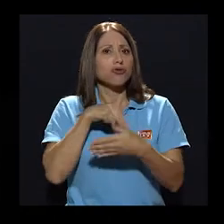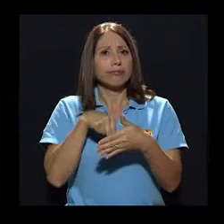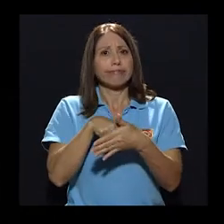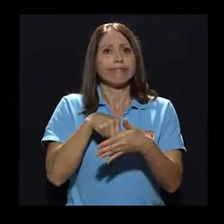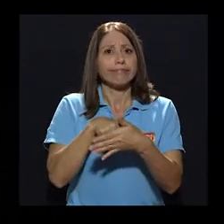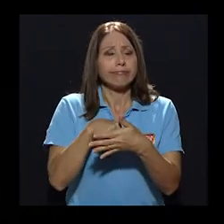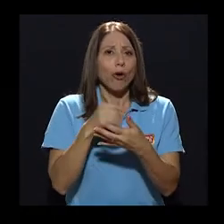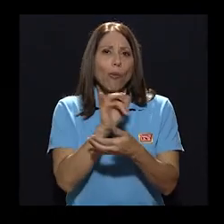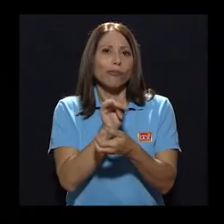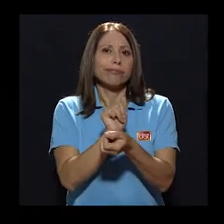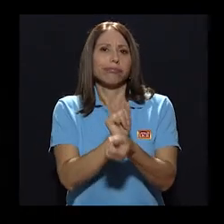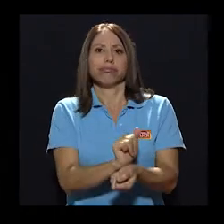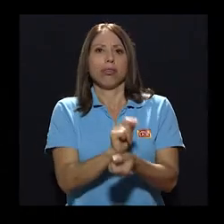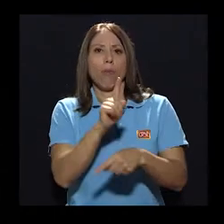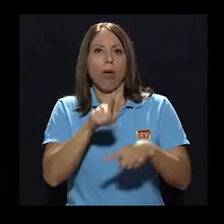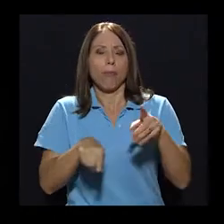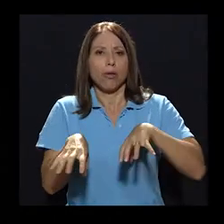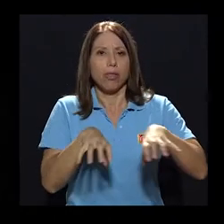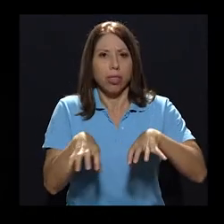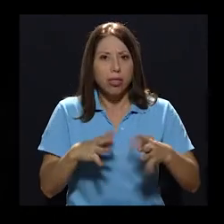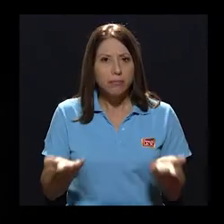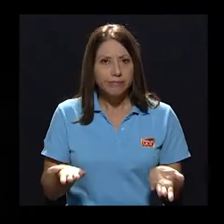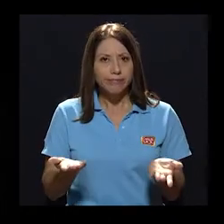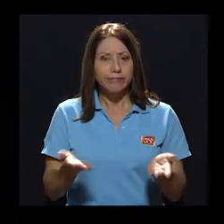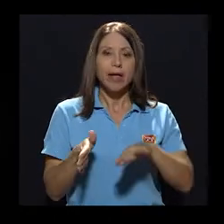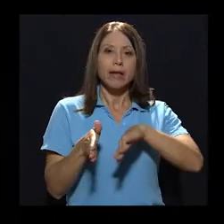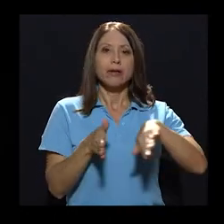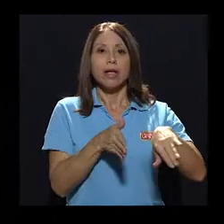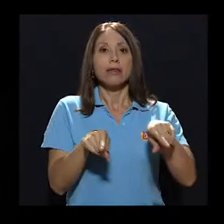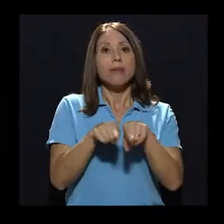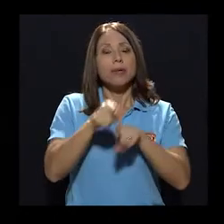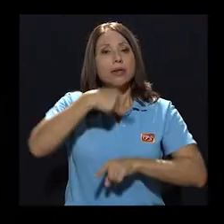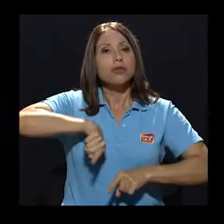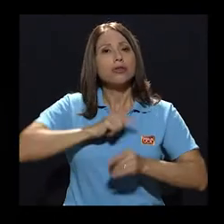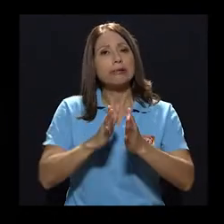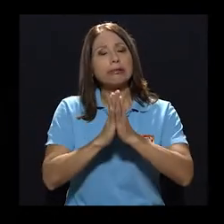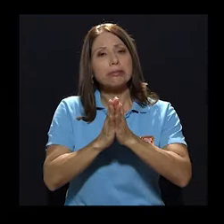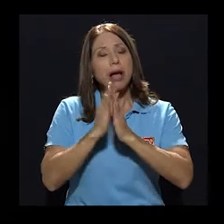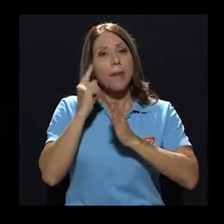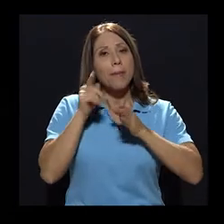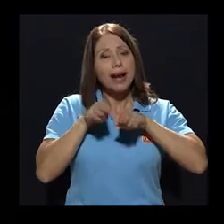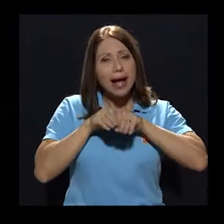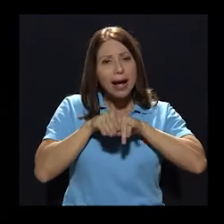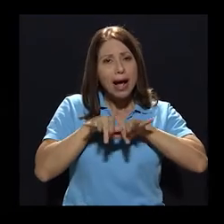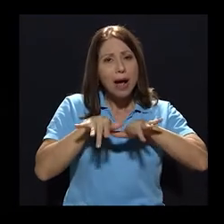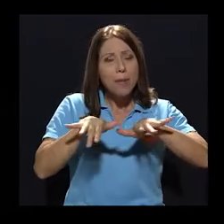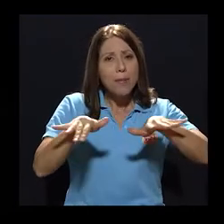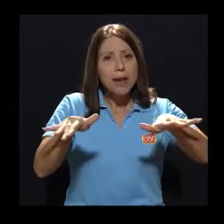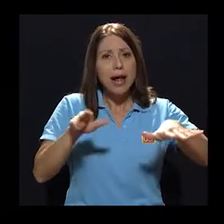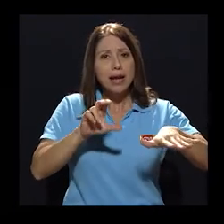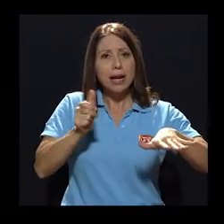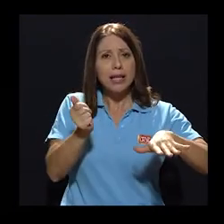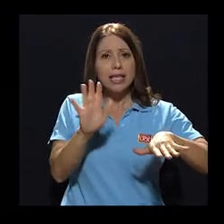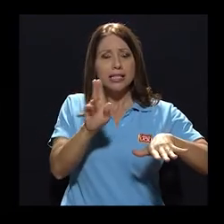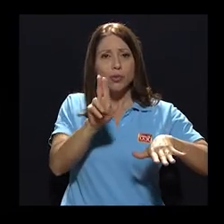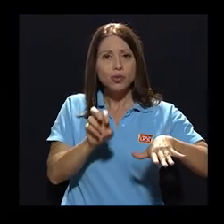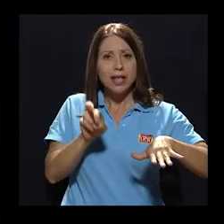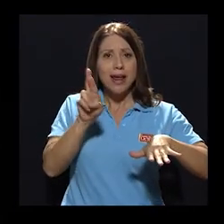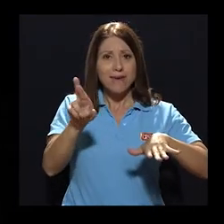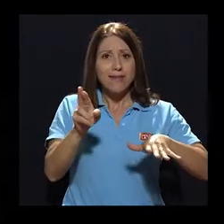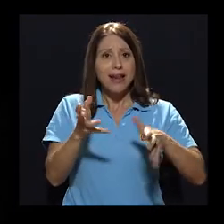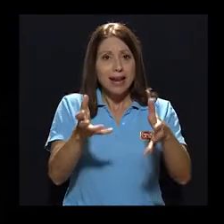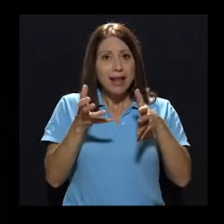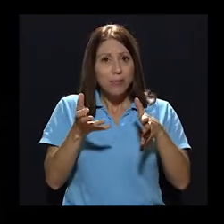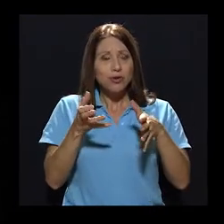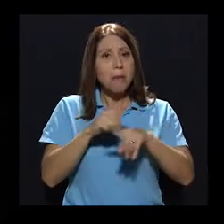Otra solicitud nuestra para ampliar la cobertura del canal 15 UCR a todo el territorio nacional tampoco